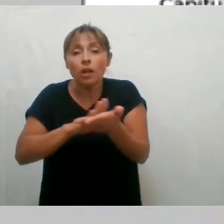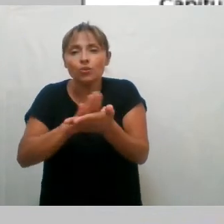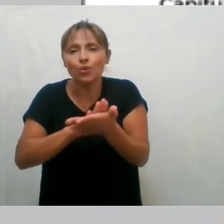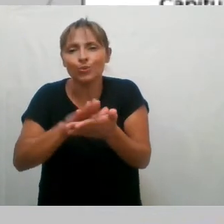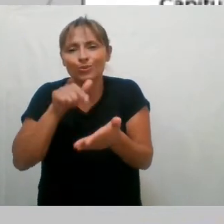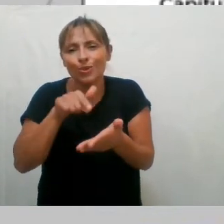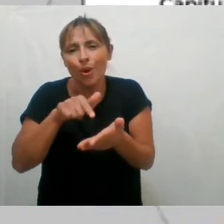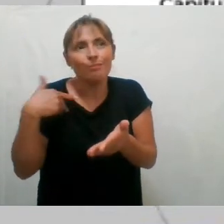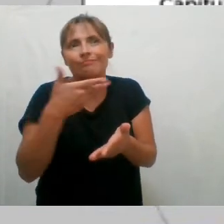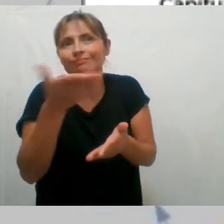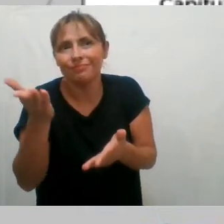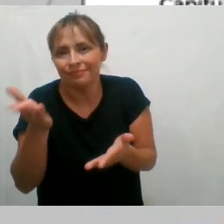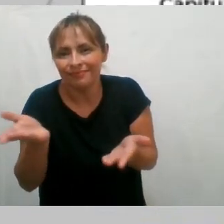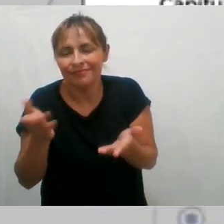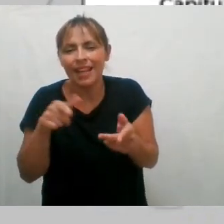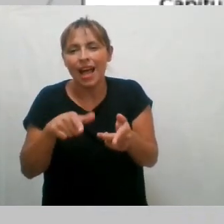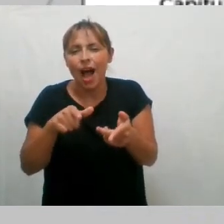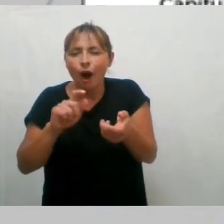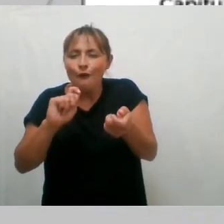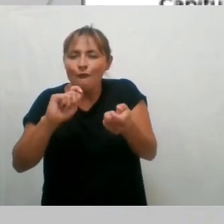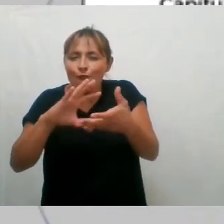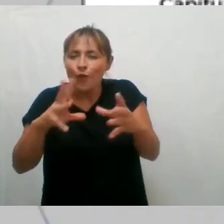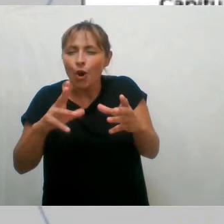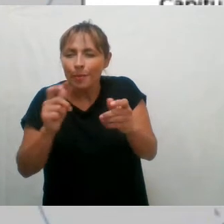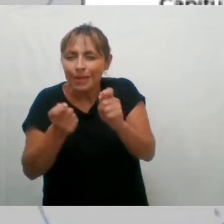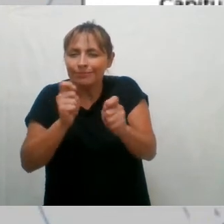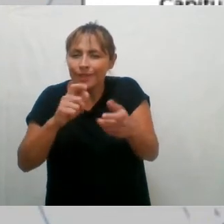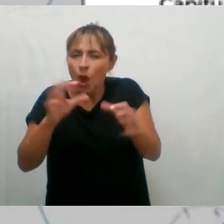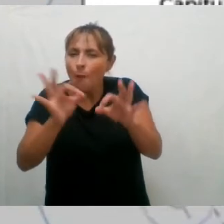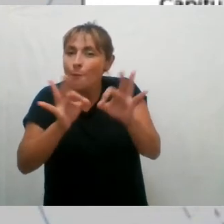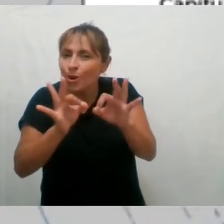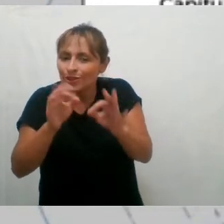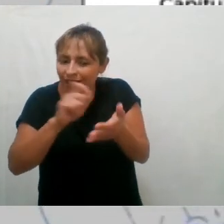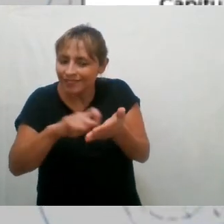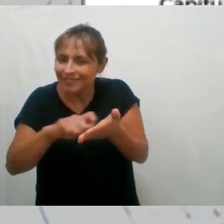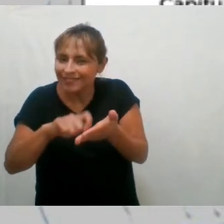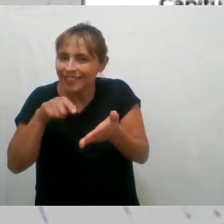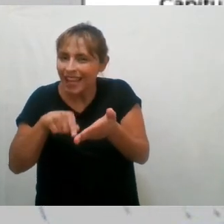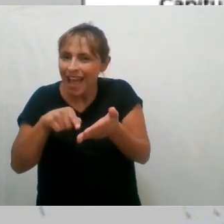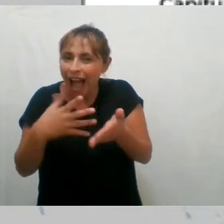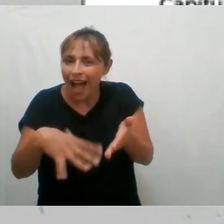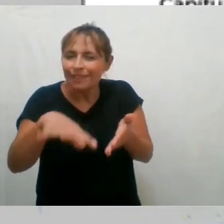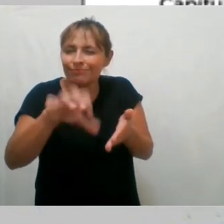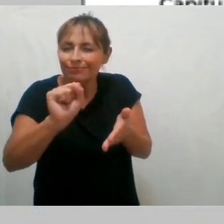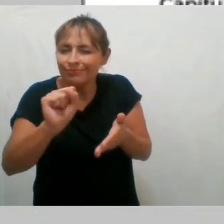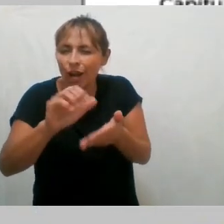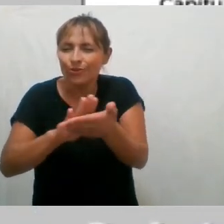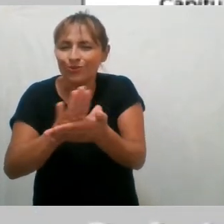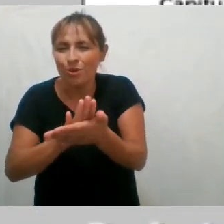digamos, en la sociedad, y que, bueno, transformarlas en un proyecto nos hace encontrar el camino para llegar a la solución, ¿no?